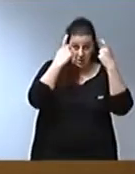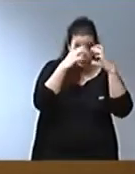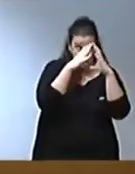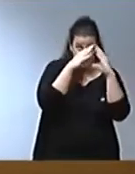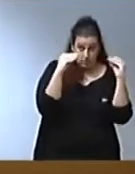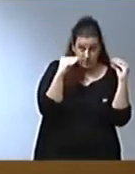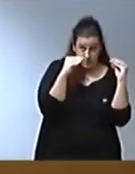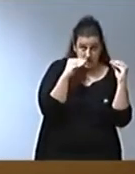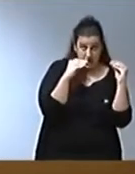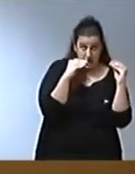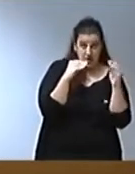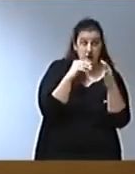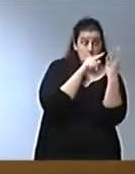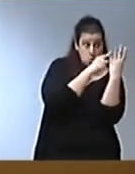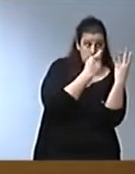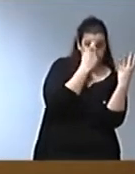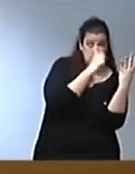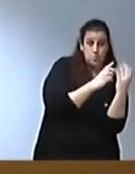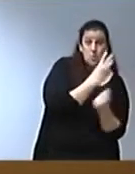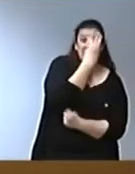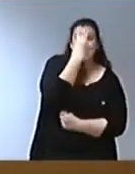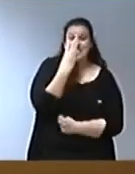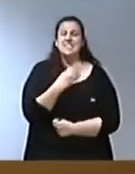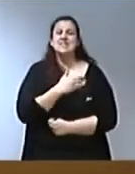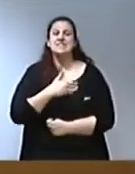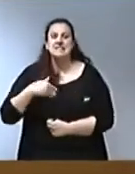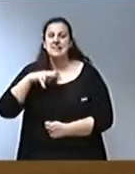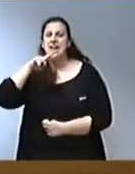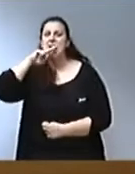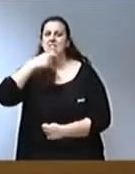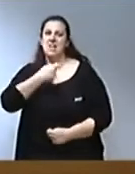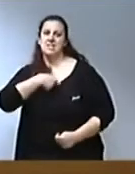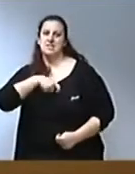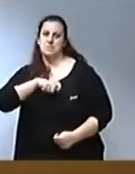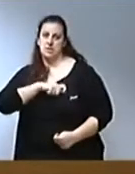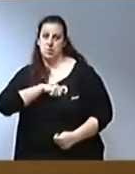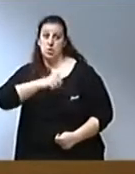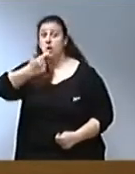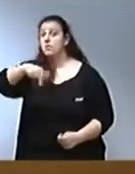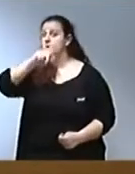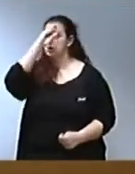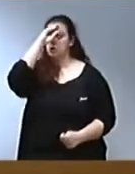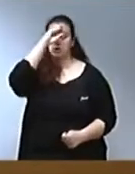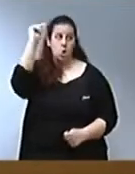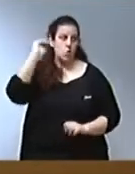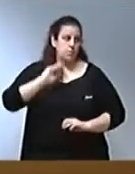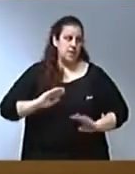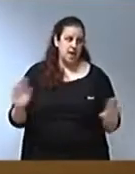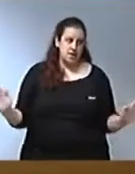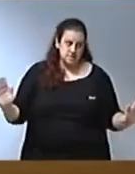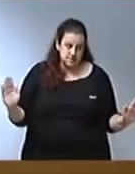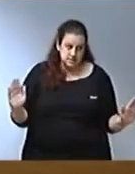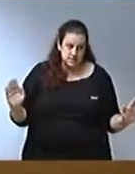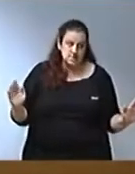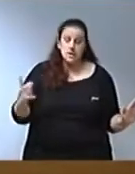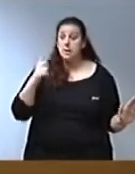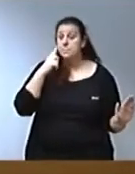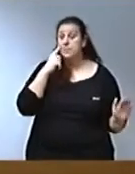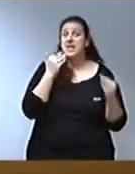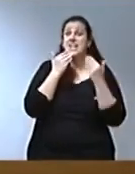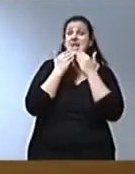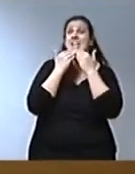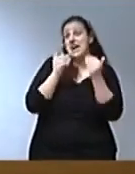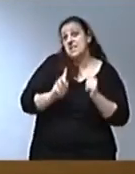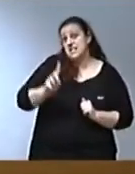universidad quieren recibir las clases en español y de eso se olvidan ustedes. Mire, gracias a Dios